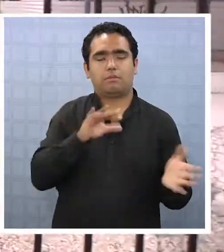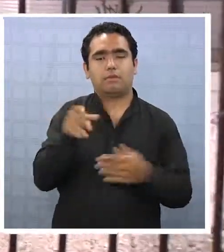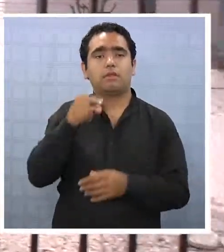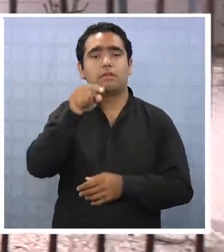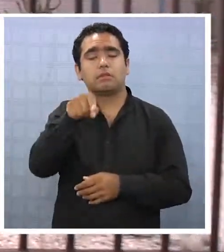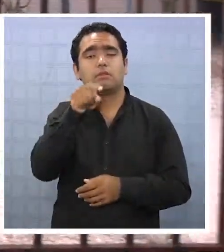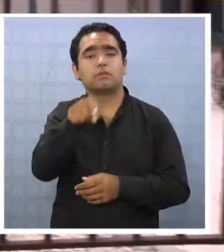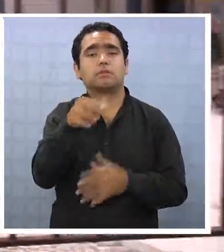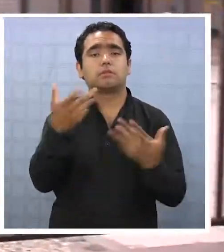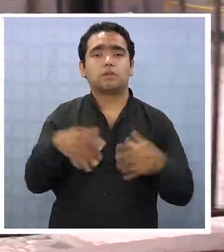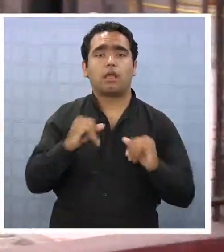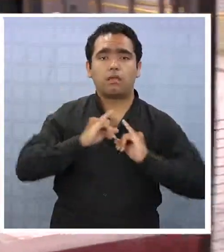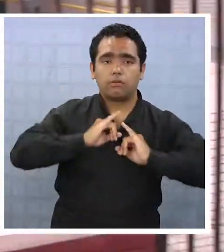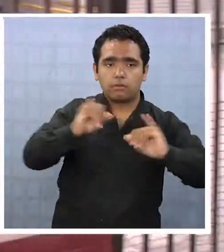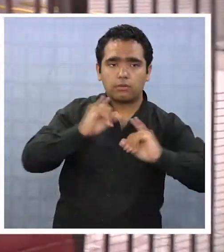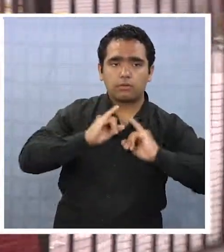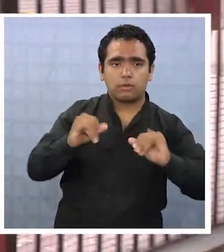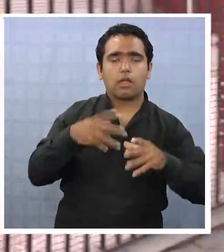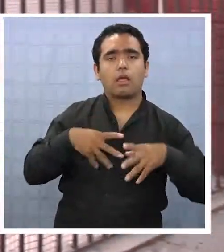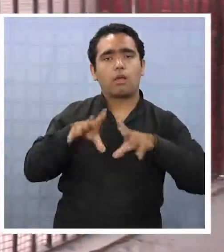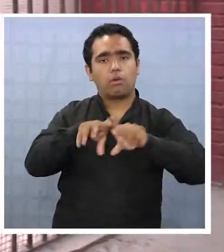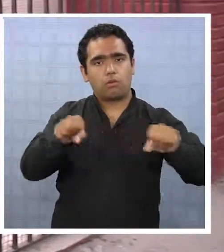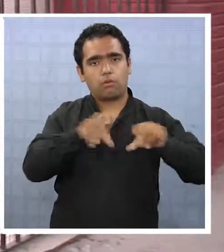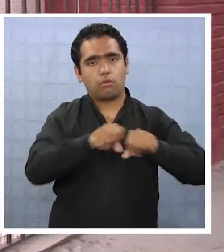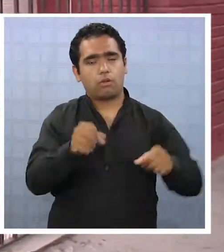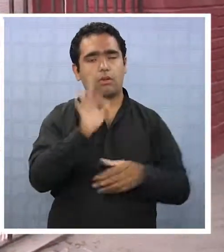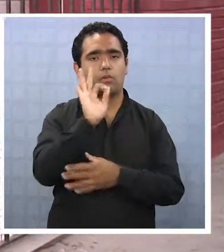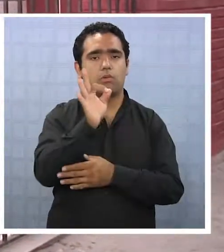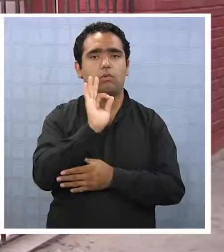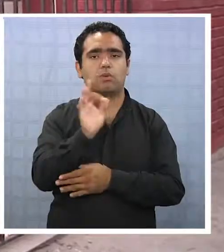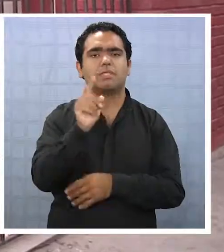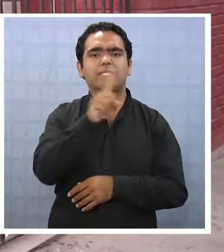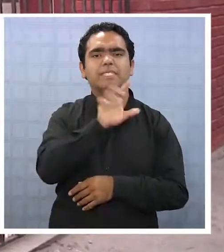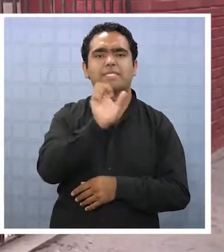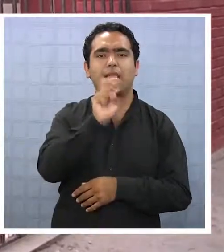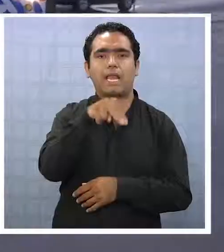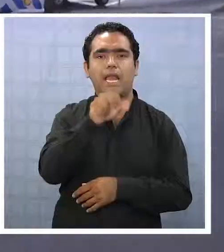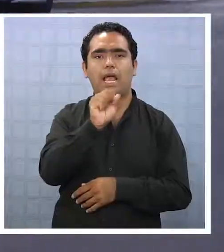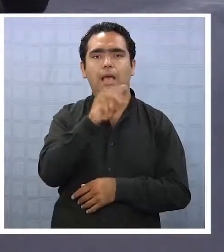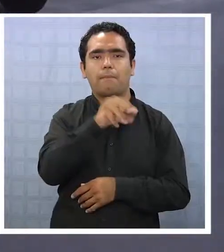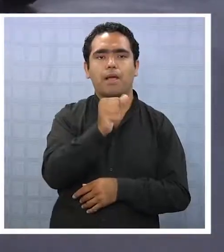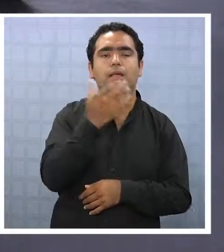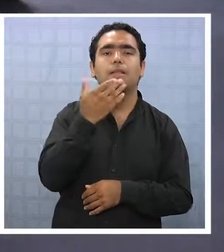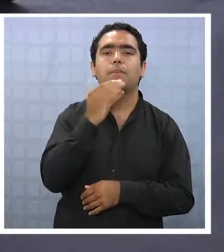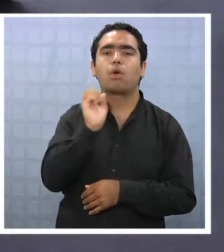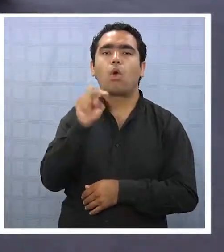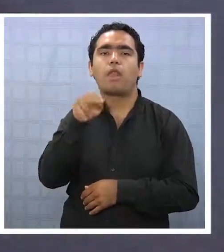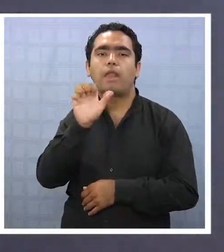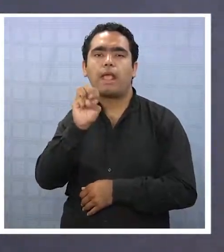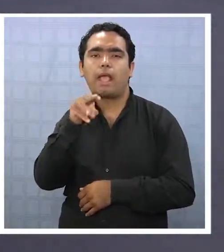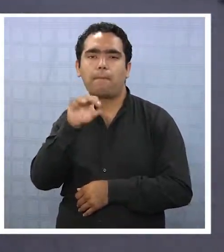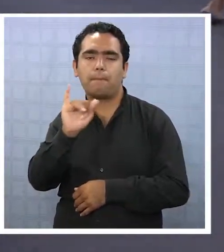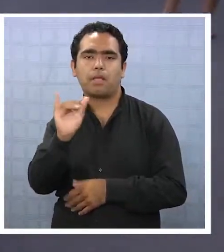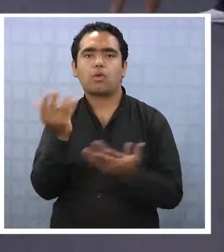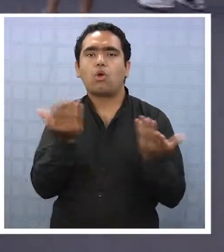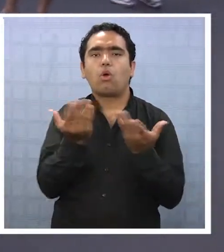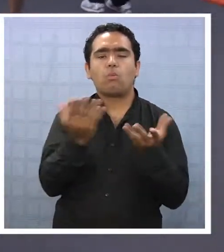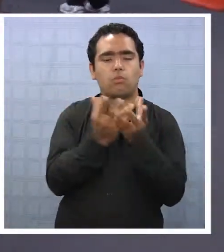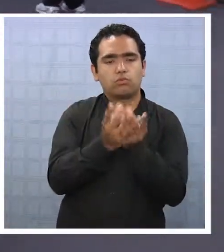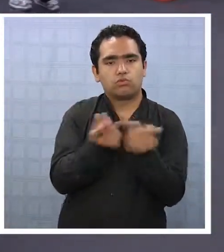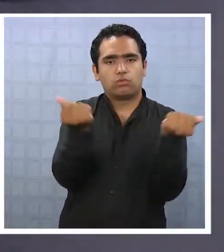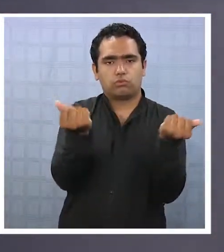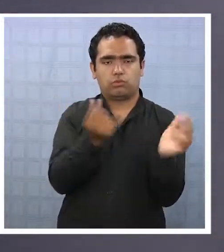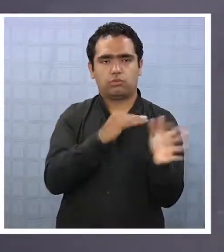nos informaron que se estarían coordinando reuniones con Senama y Onemi para buscar una solución a este problema. Muchos